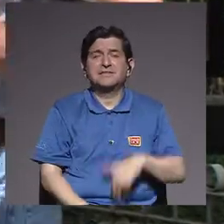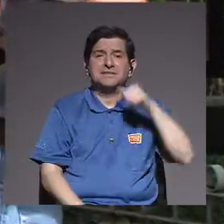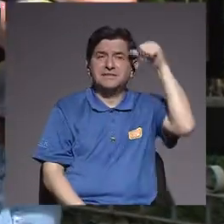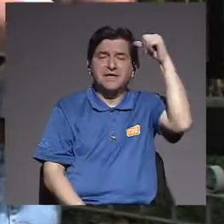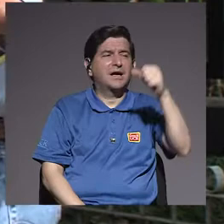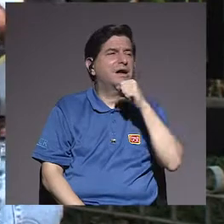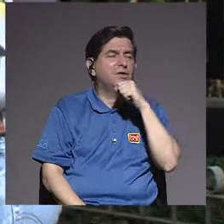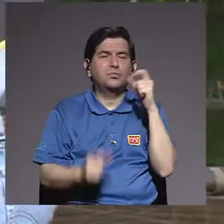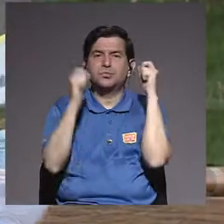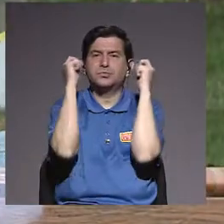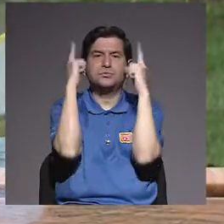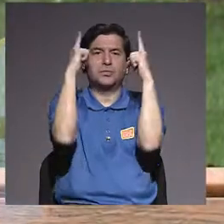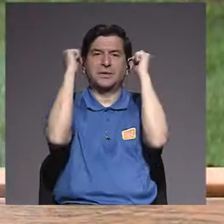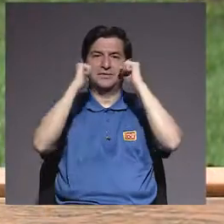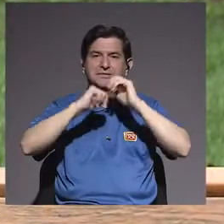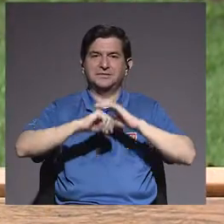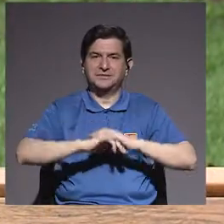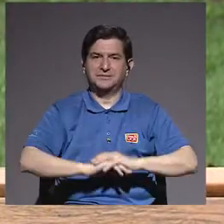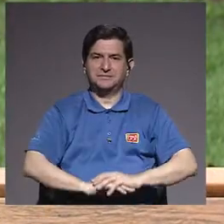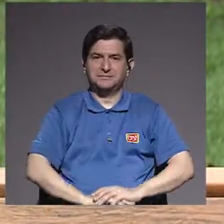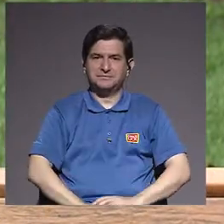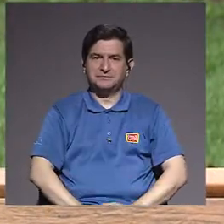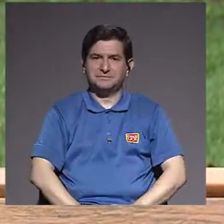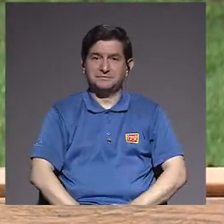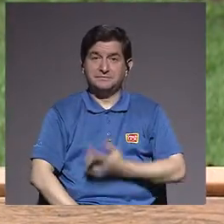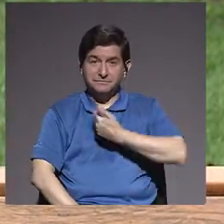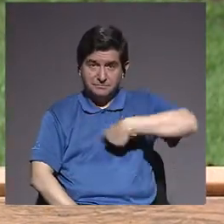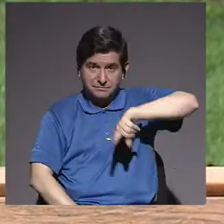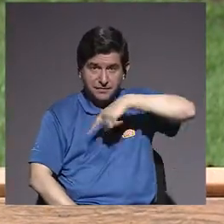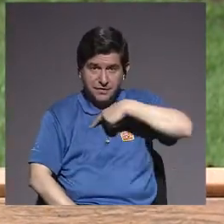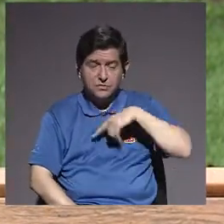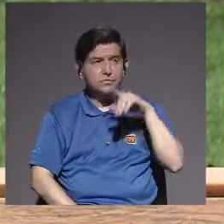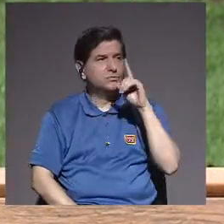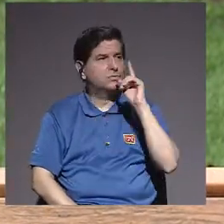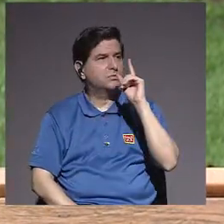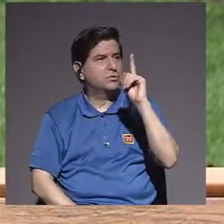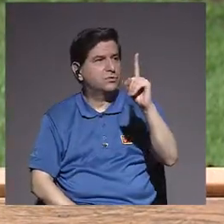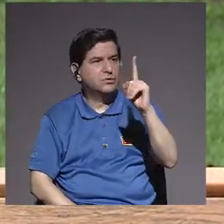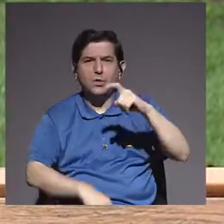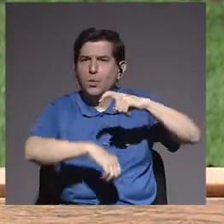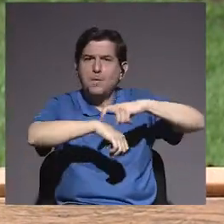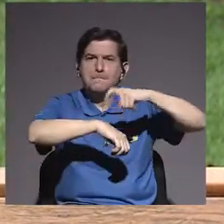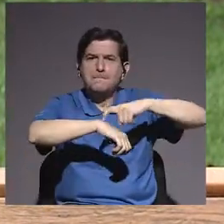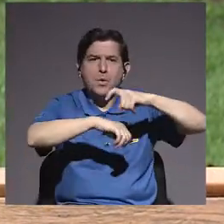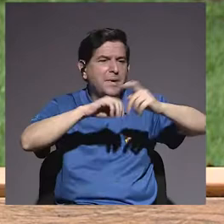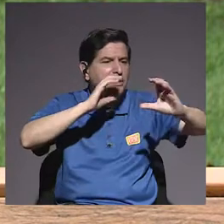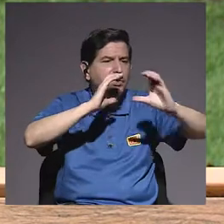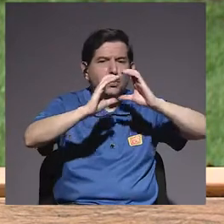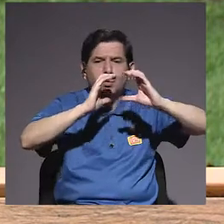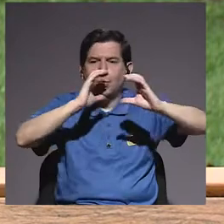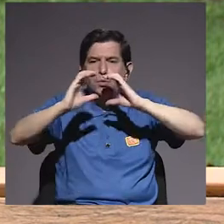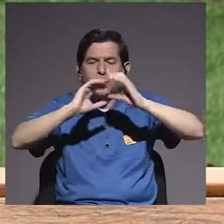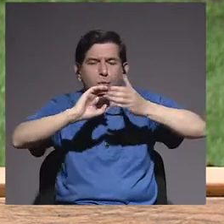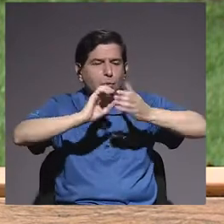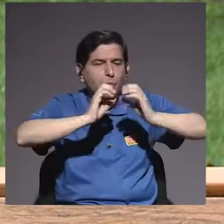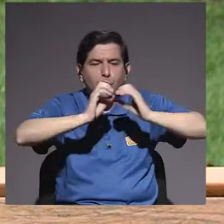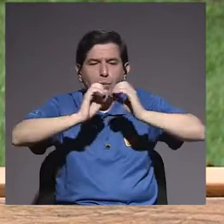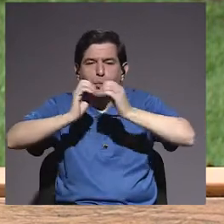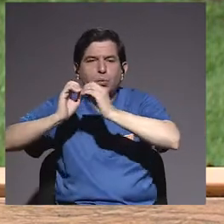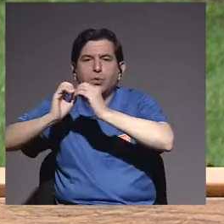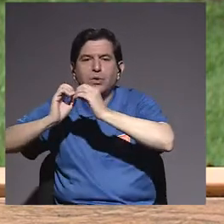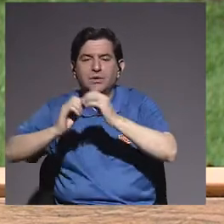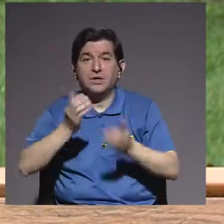adulto mayor nos sorprenda cuando estamos en algún momento de conversación de números